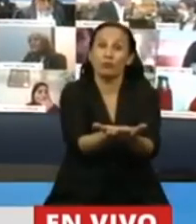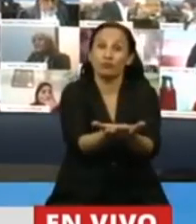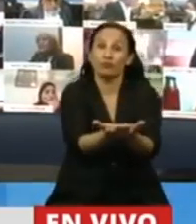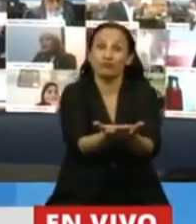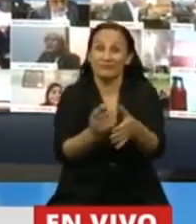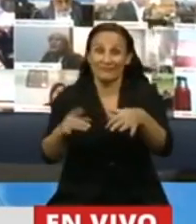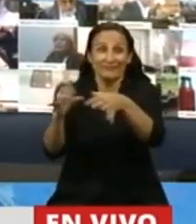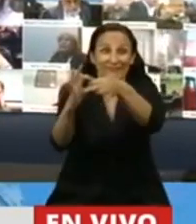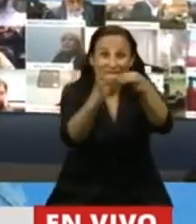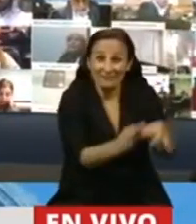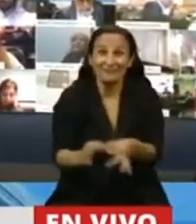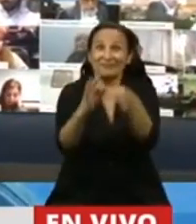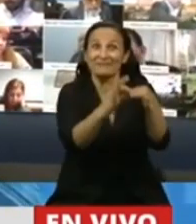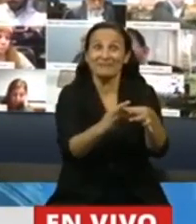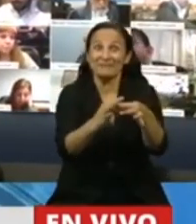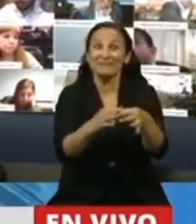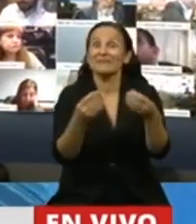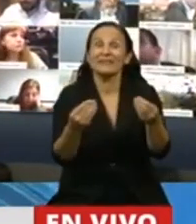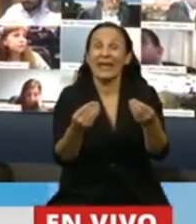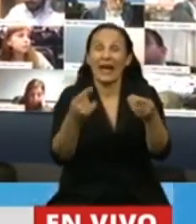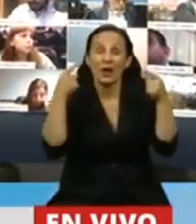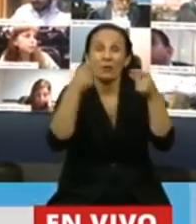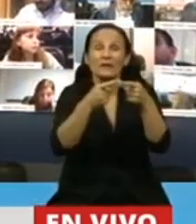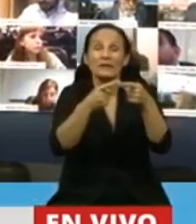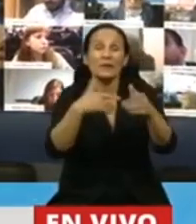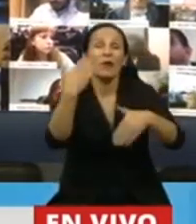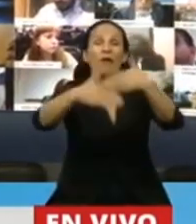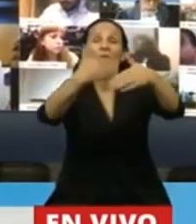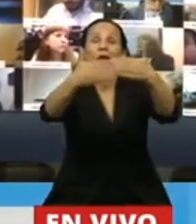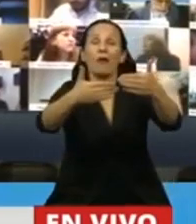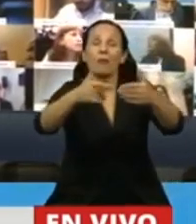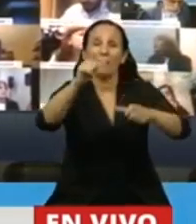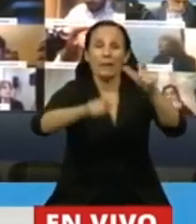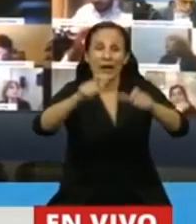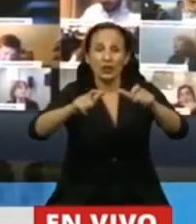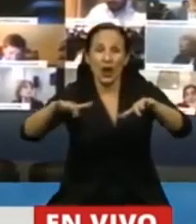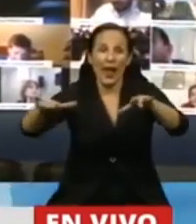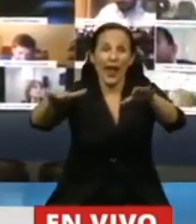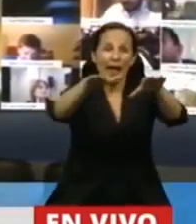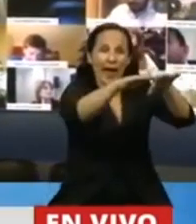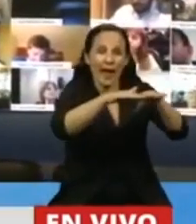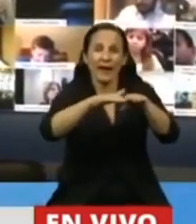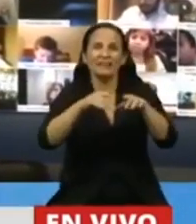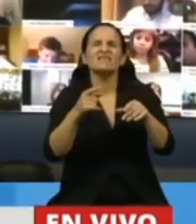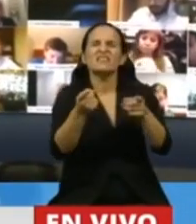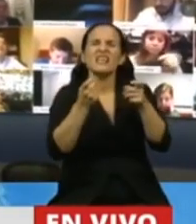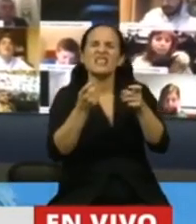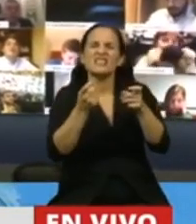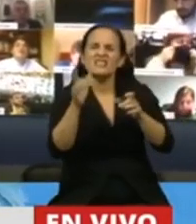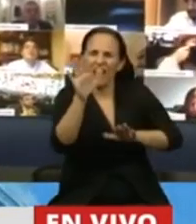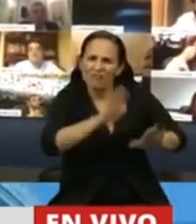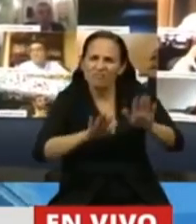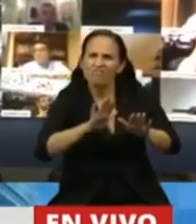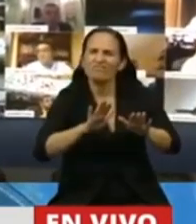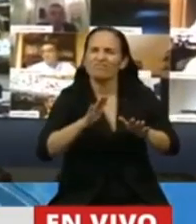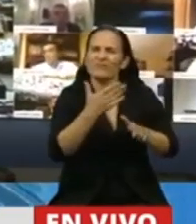nacional, que nos encuentra en un platón de crecimiento con justicia social, exige mucha política, exige muchas